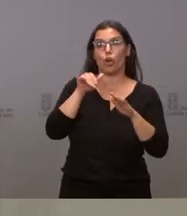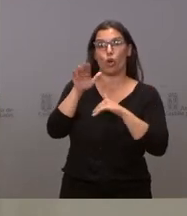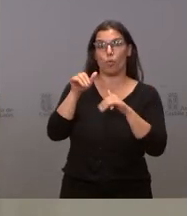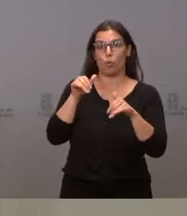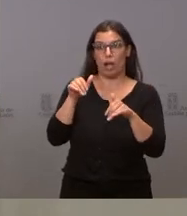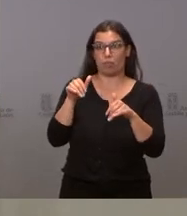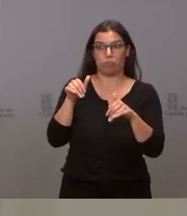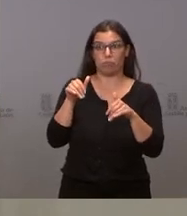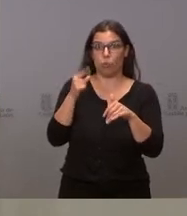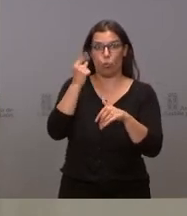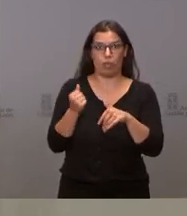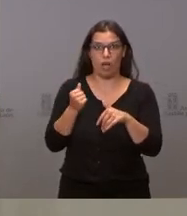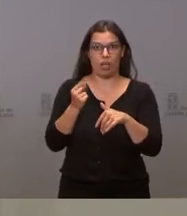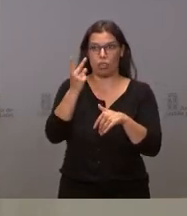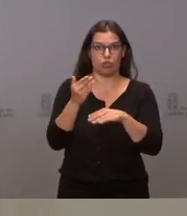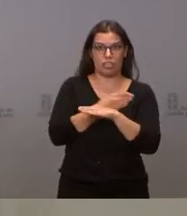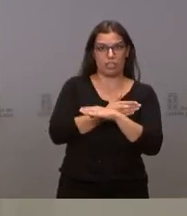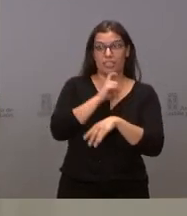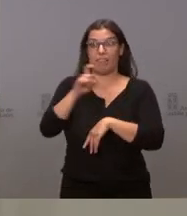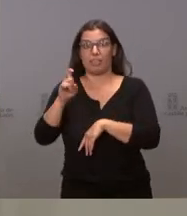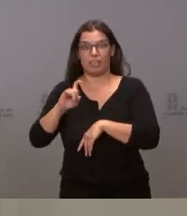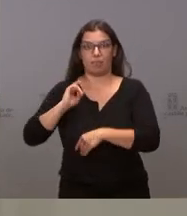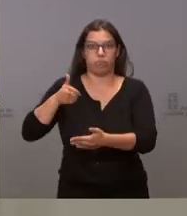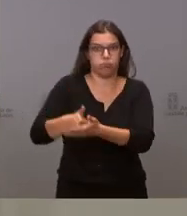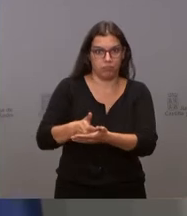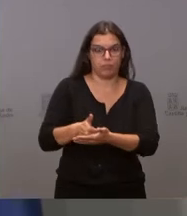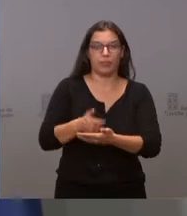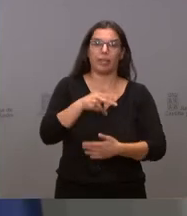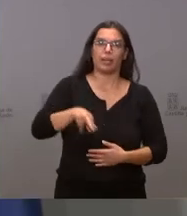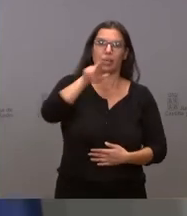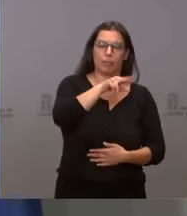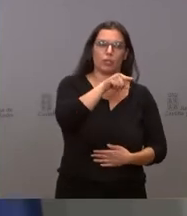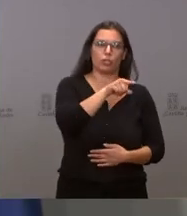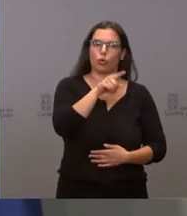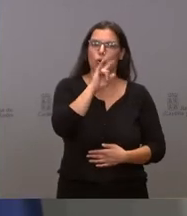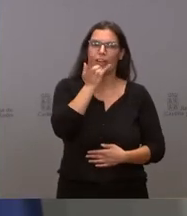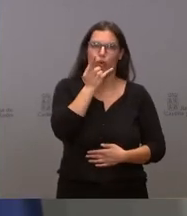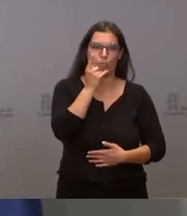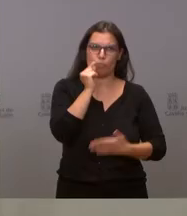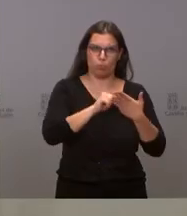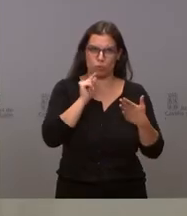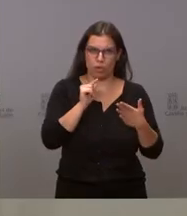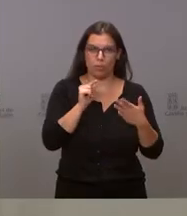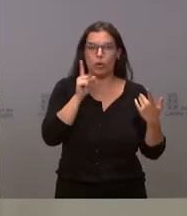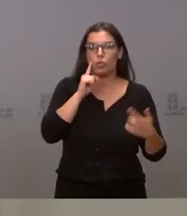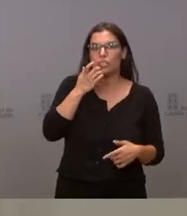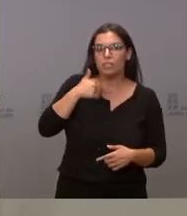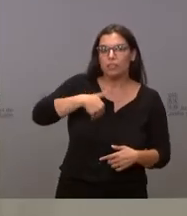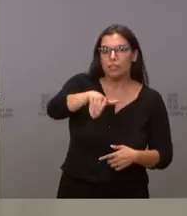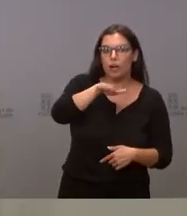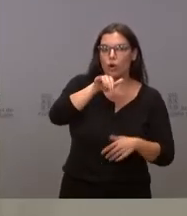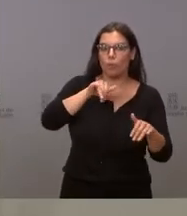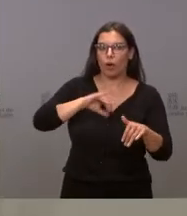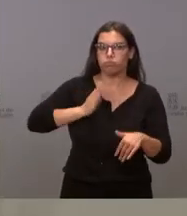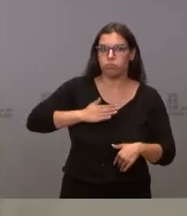apenas un día o dos días antes. Insisto que esto es un error puntual. Claro, claro, pero no sé si se van a convocar de un día